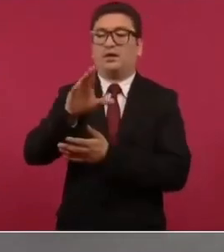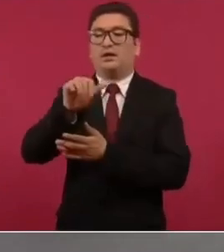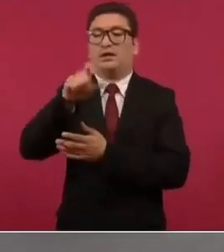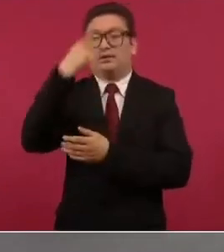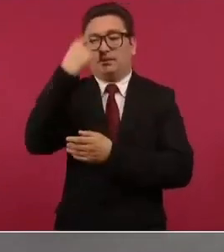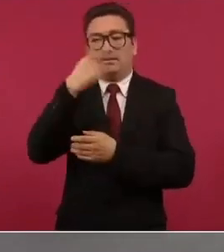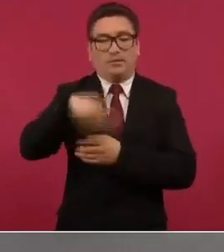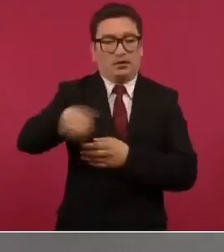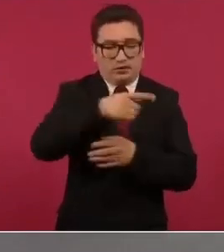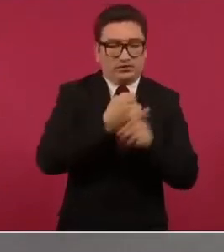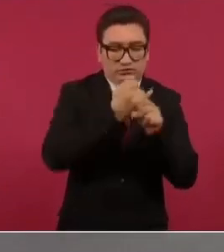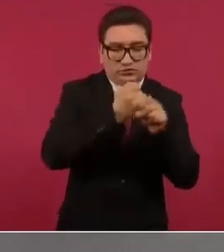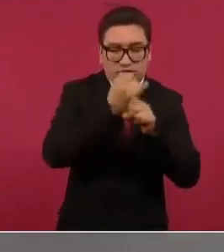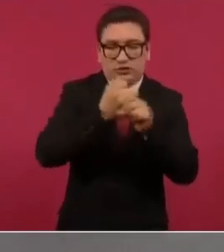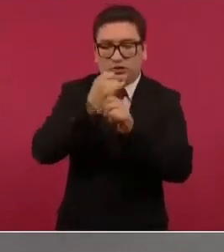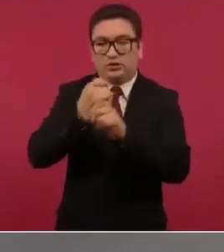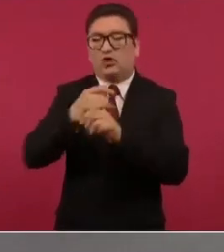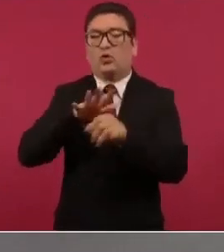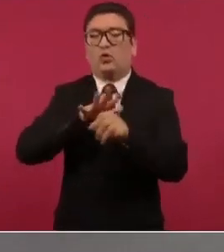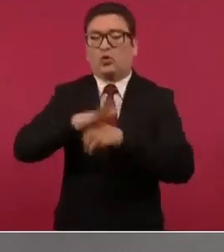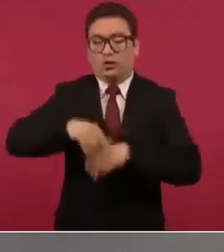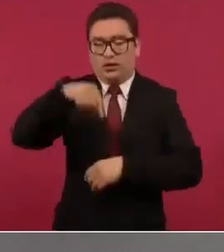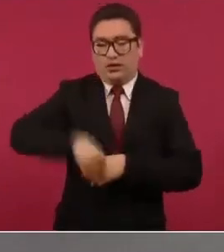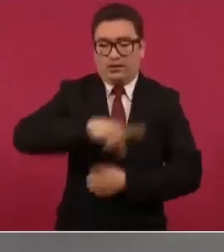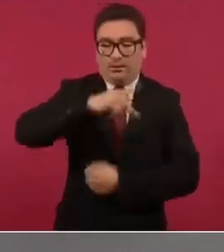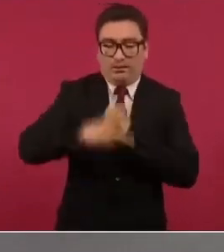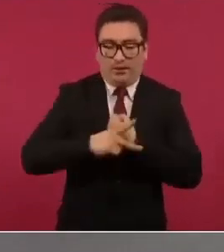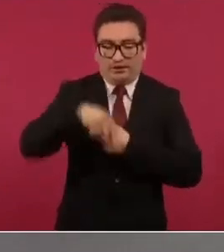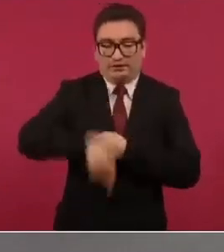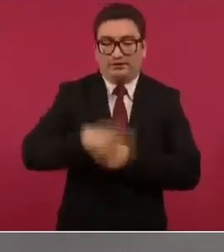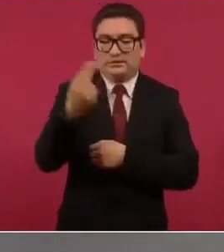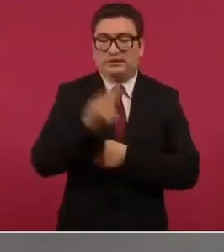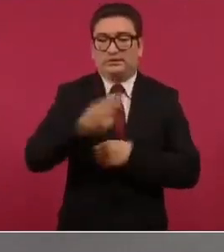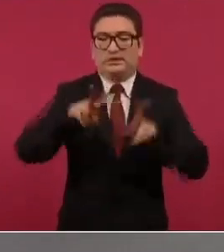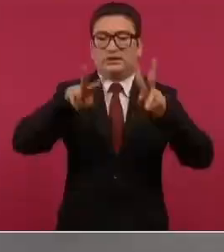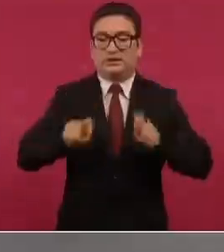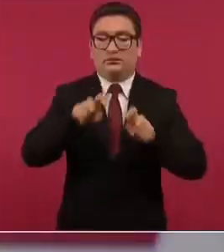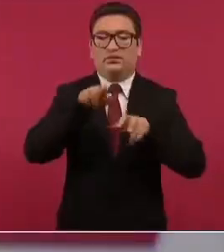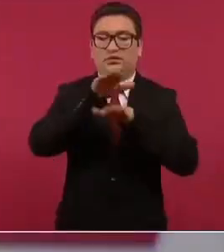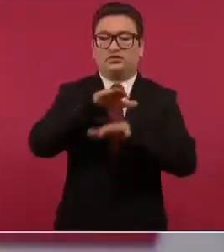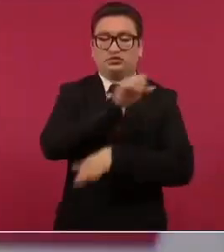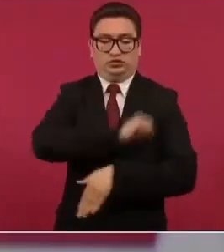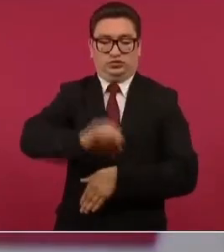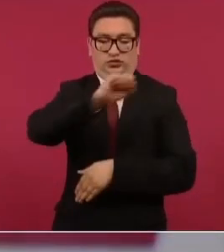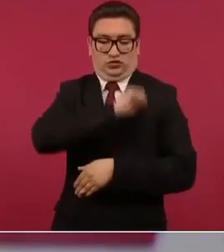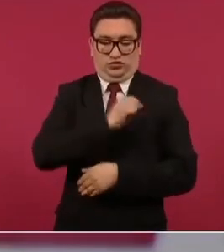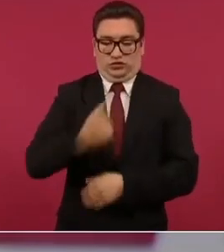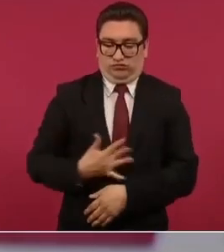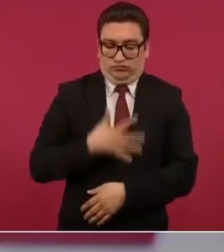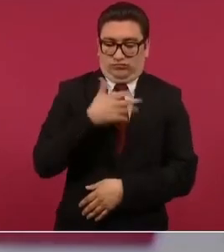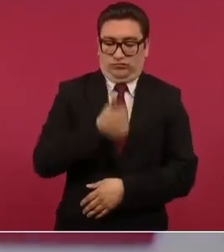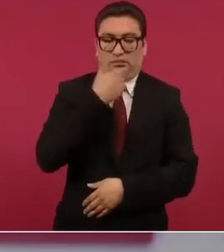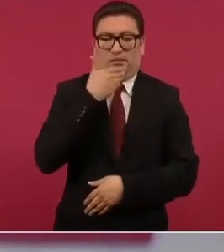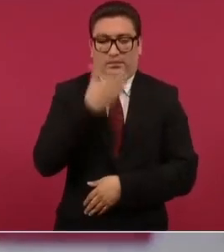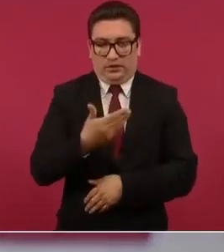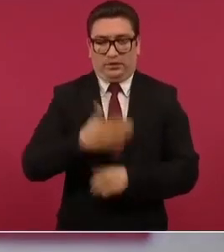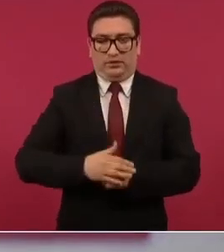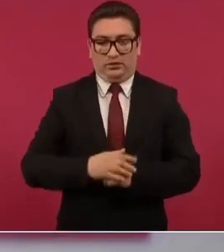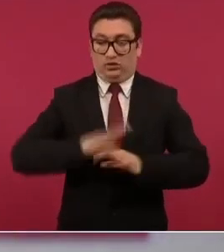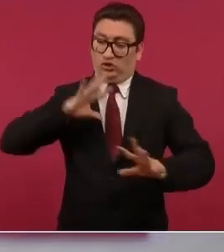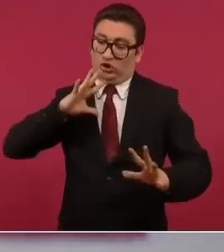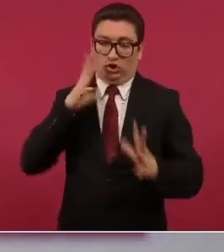y a investigar lo que el país necesita en materia de salud y de bienestar en suma